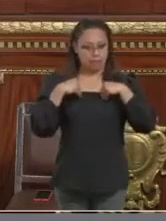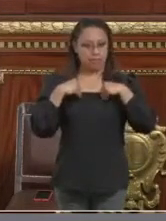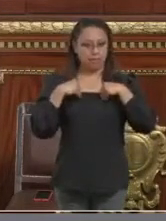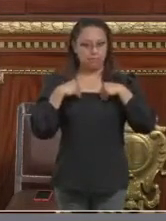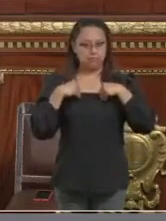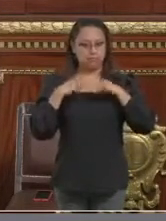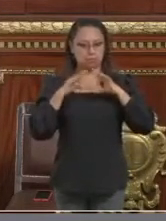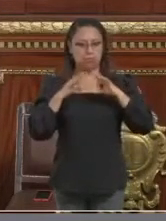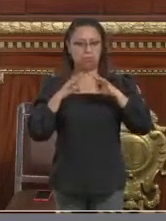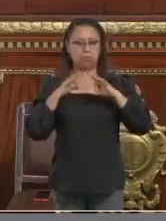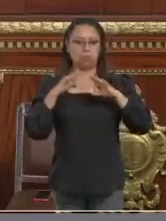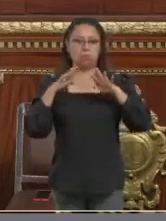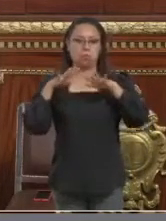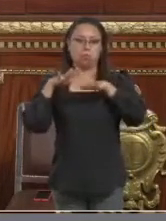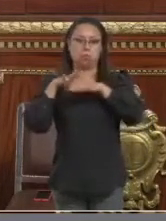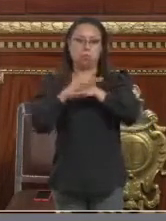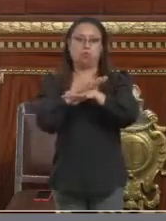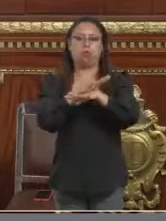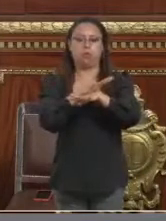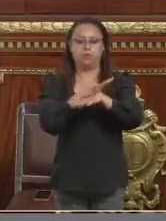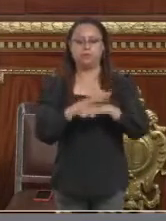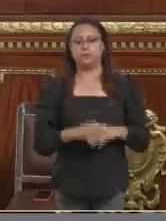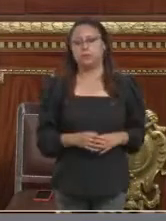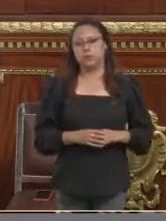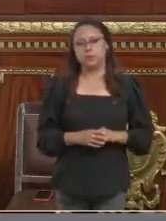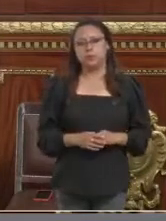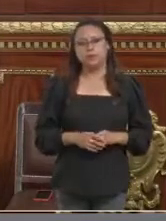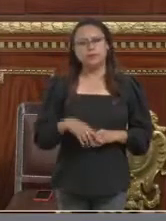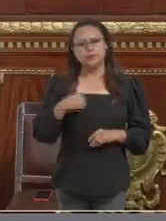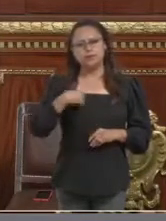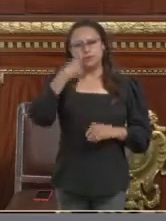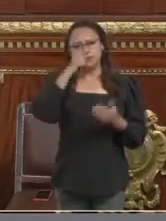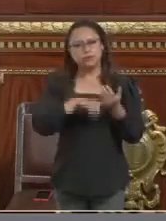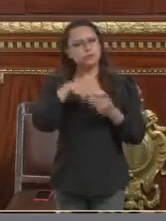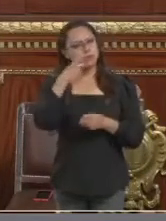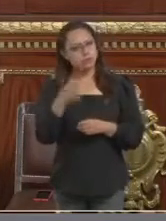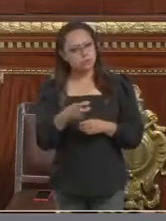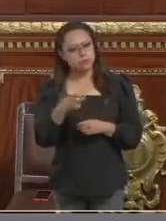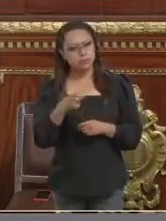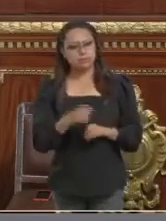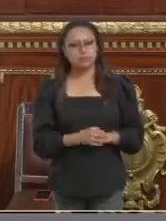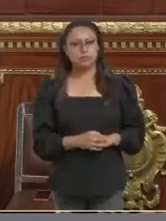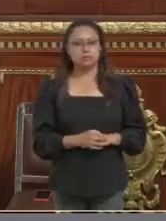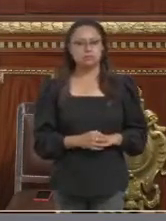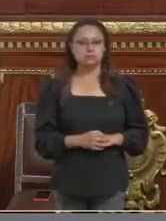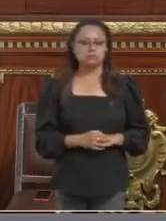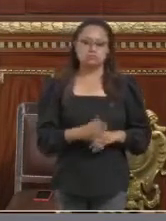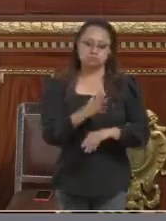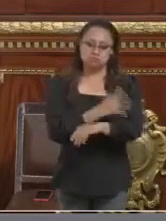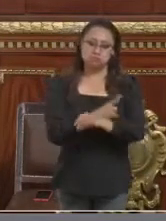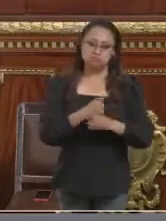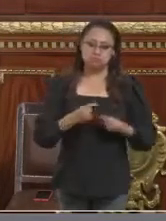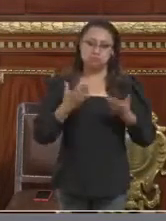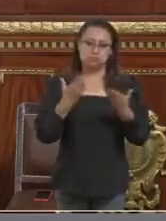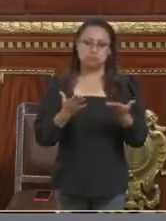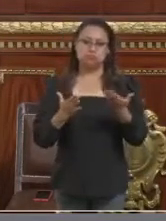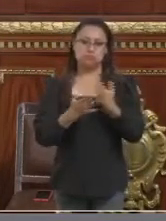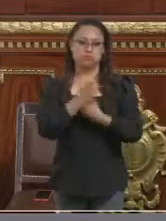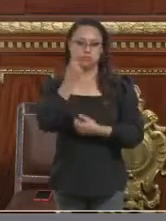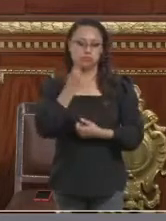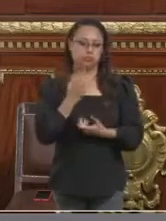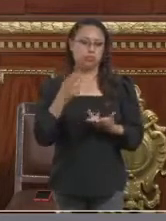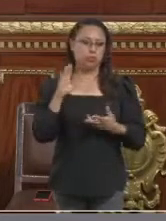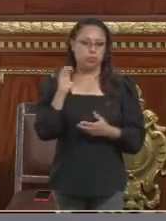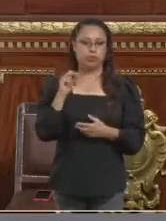que corresponde justamente, y me parece que es un reflejo franco, del conservadurismo